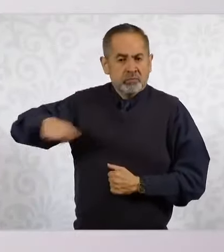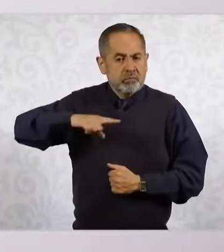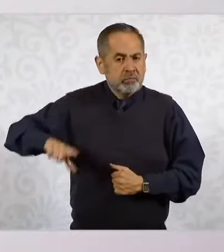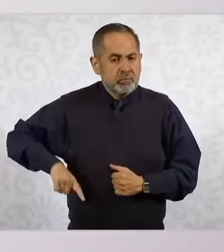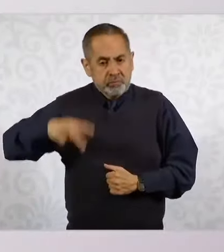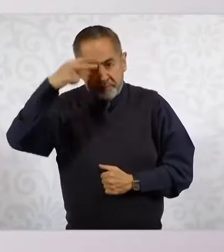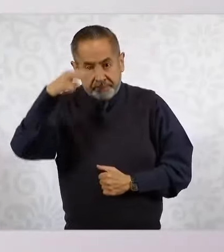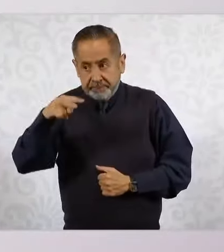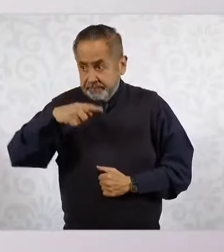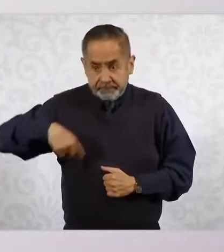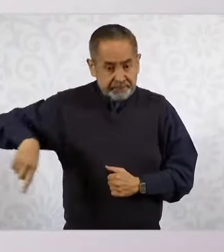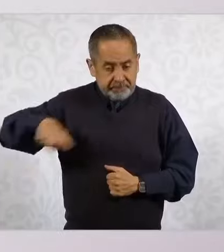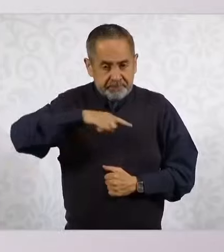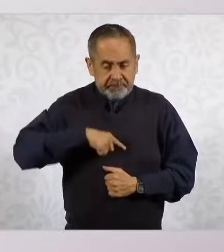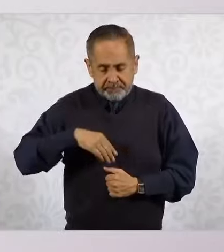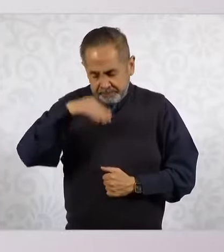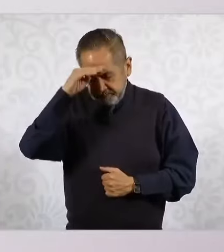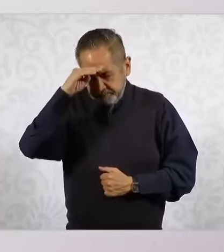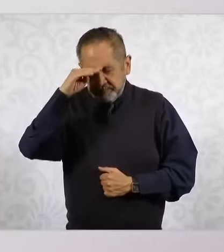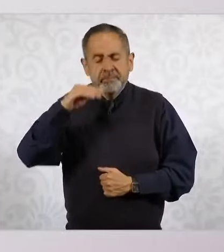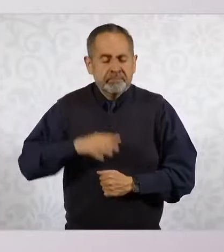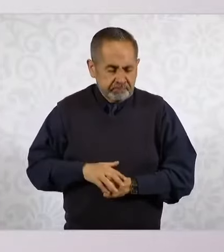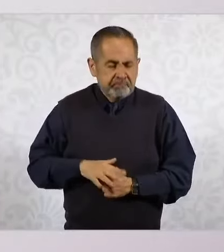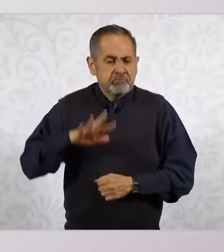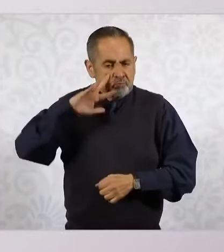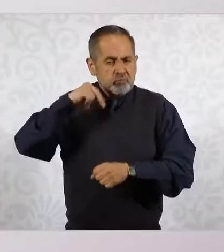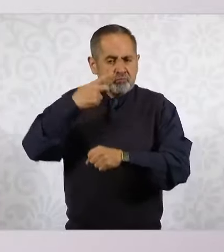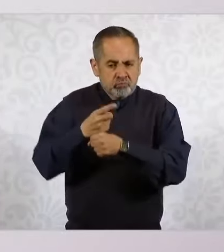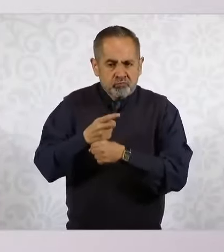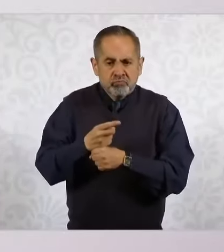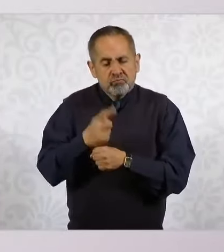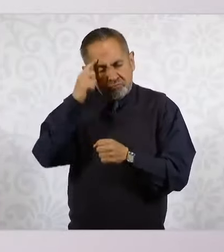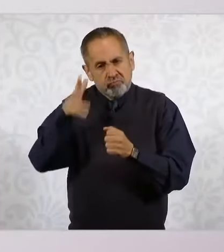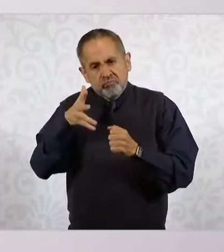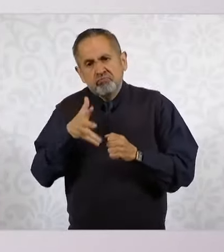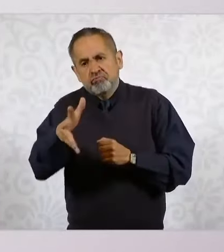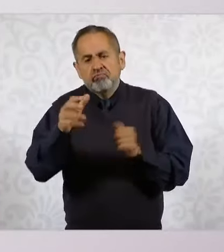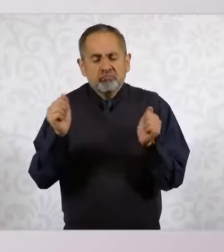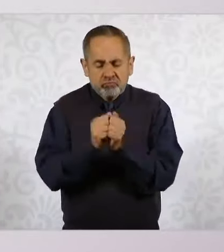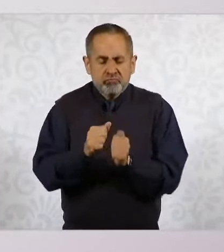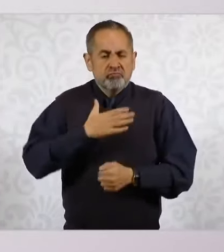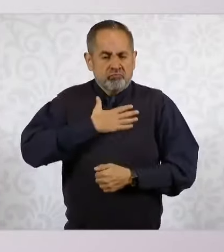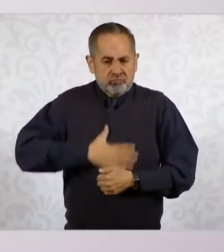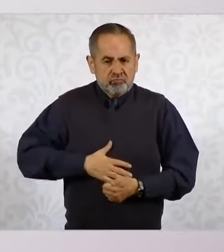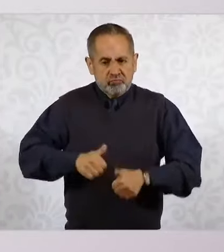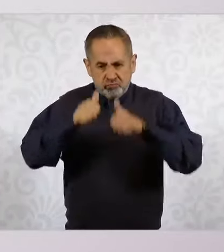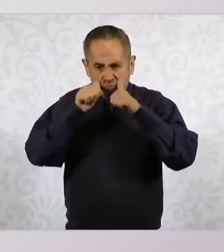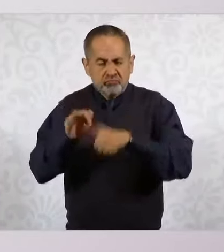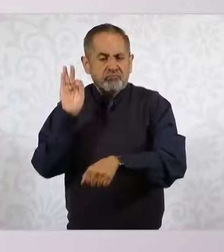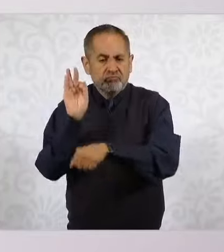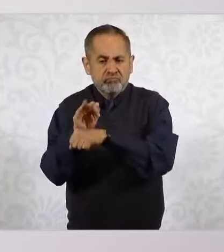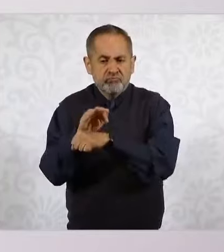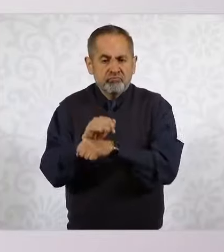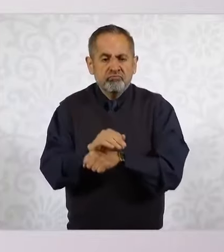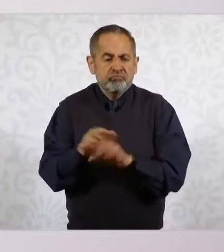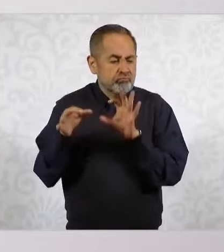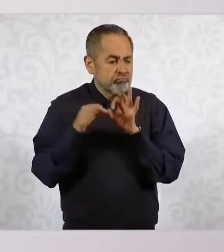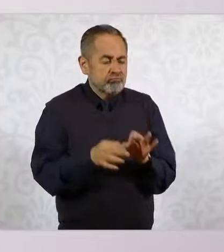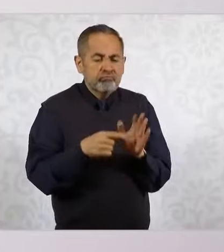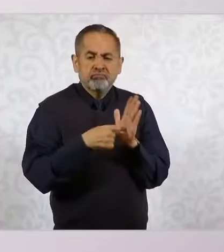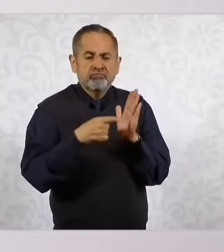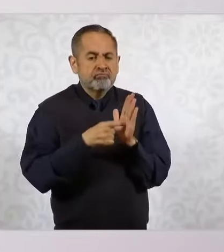se tiene la voluntad histórica de hacer justicia, siempre en apego a los principios